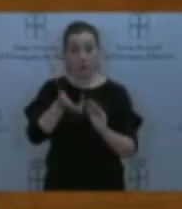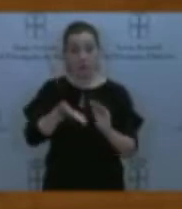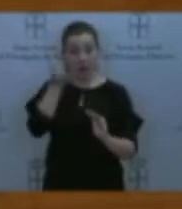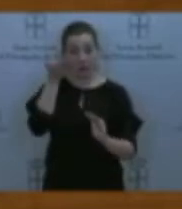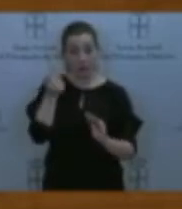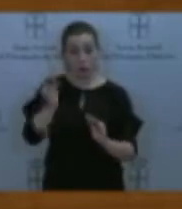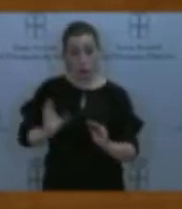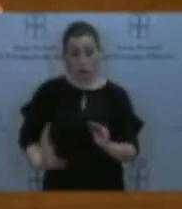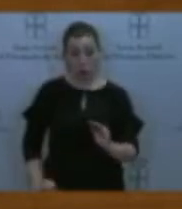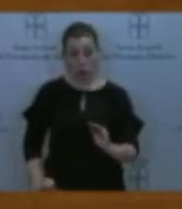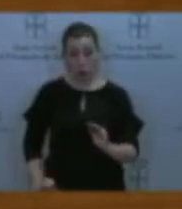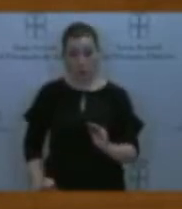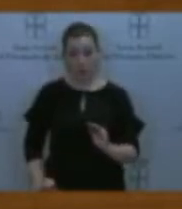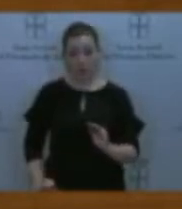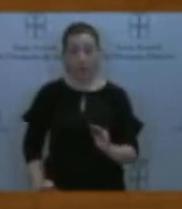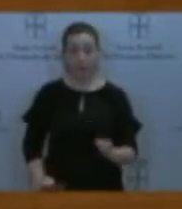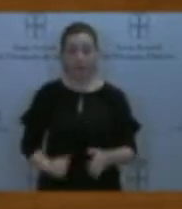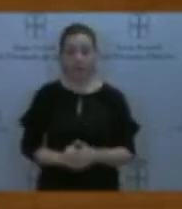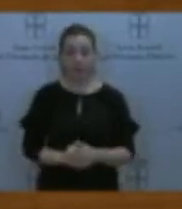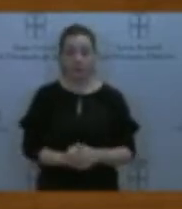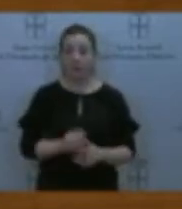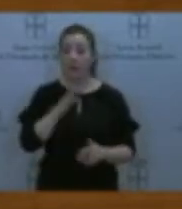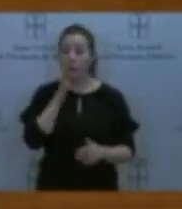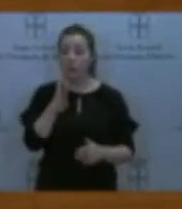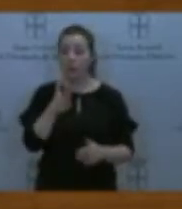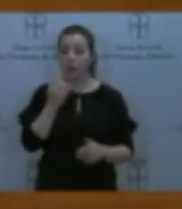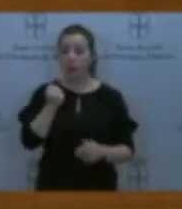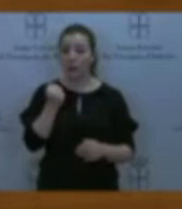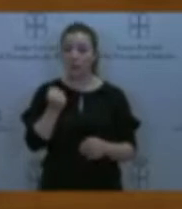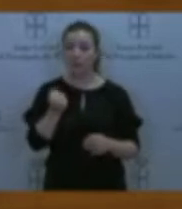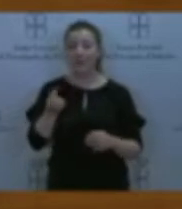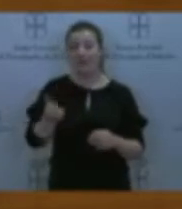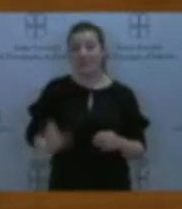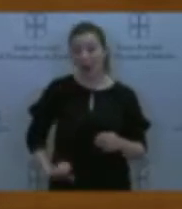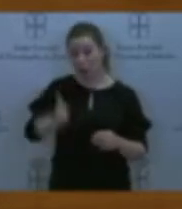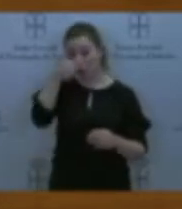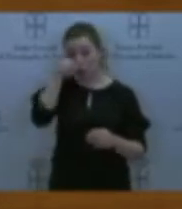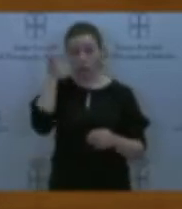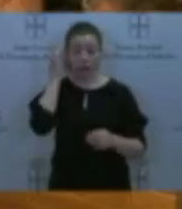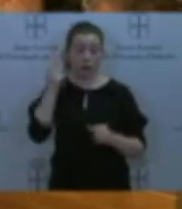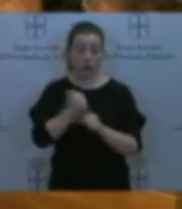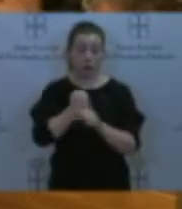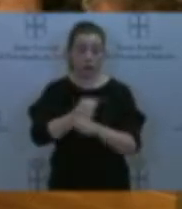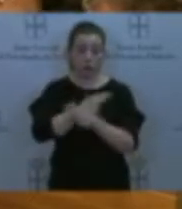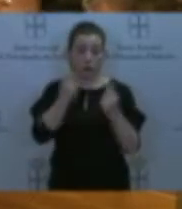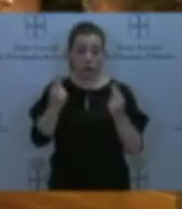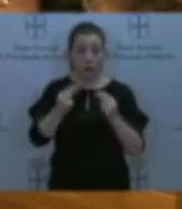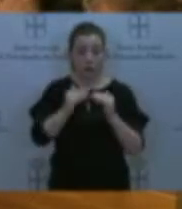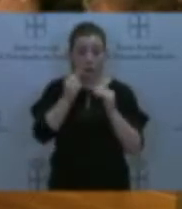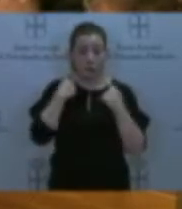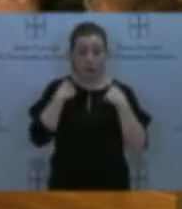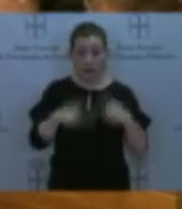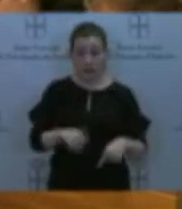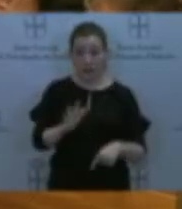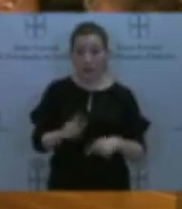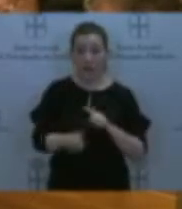salarial que no es ni de recuperación del poder adquisitivo perdido en los salarios de las empleadas y empleados públicos ni tan siquiera de mantenimiento